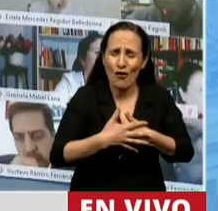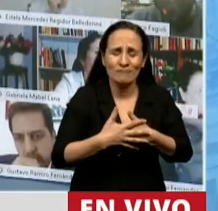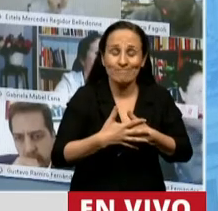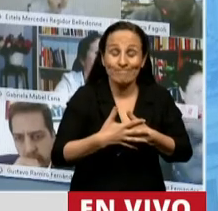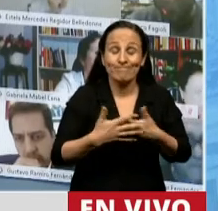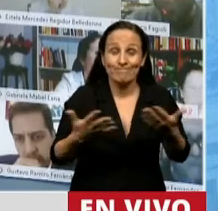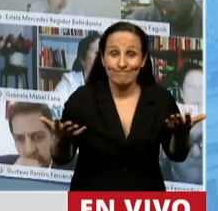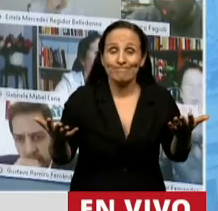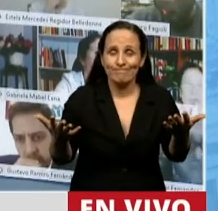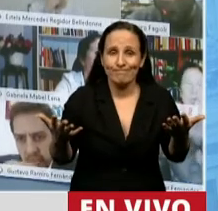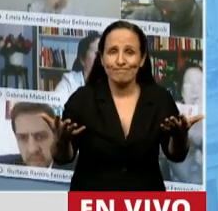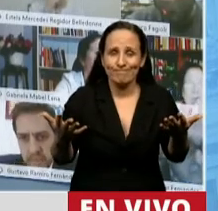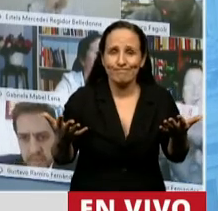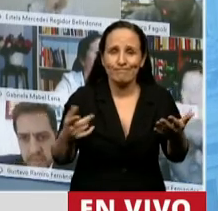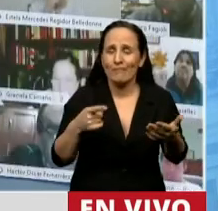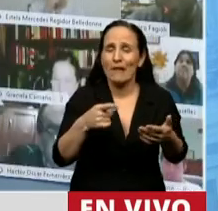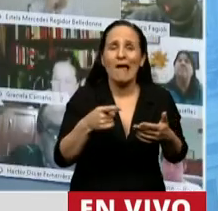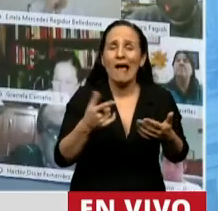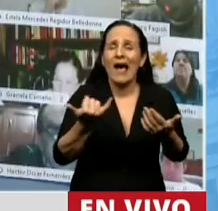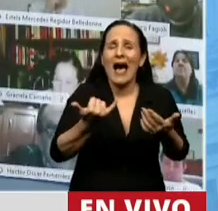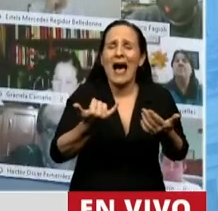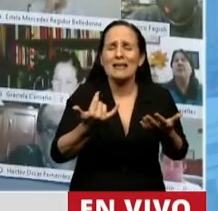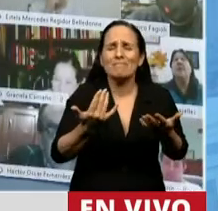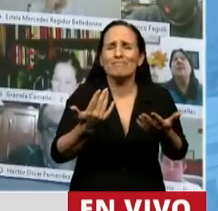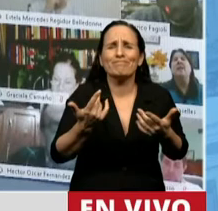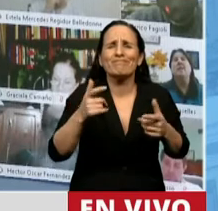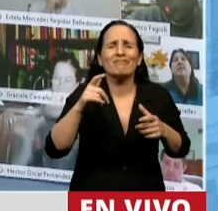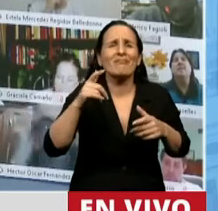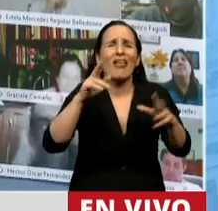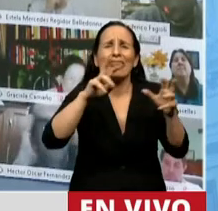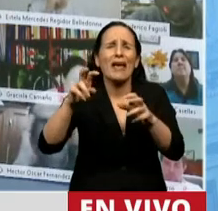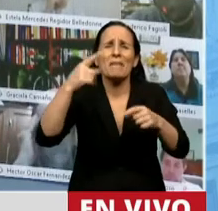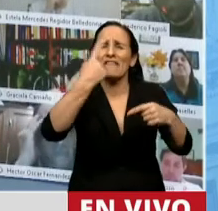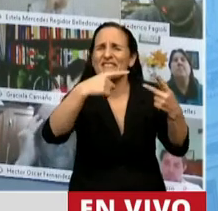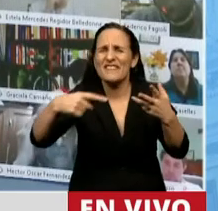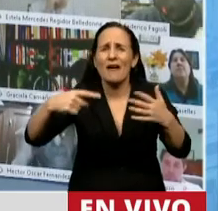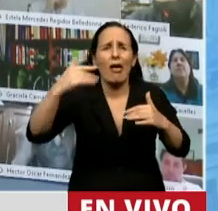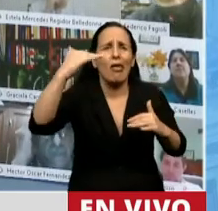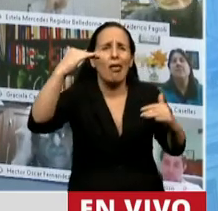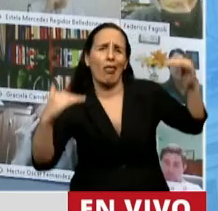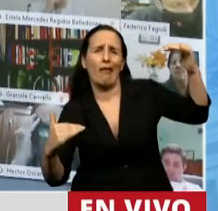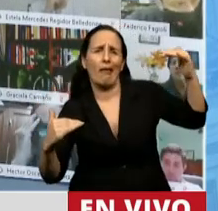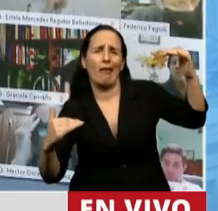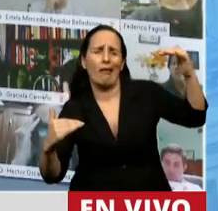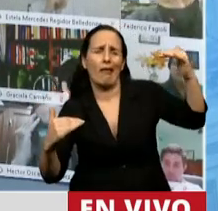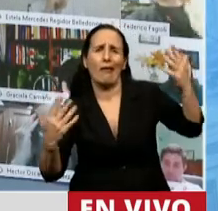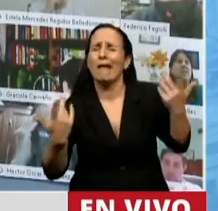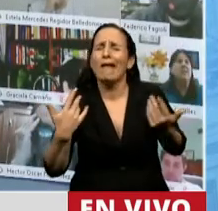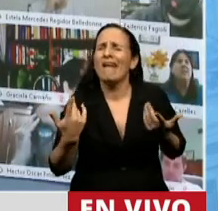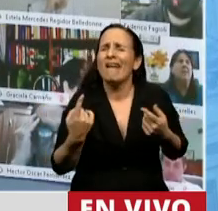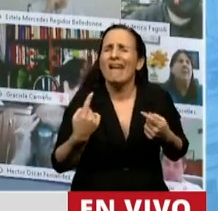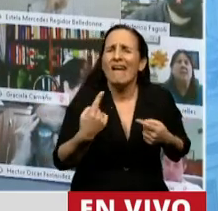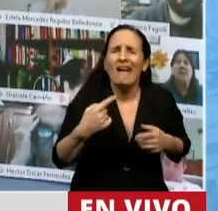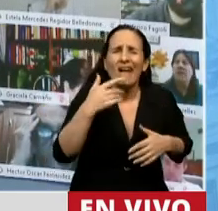por sus niveles de desigualdad, desigualdad que se ha potenciado y visibilizado